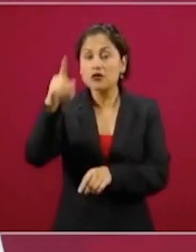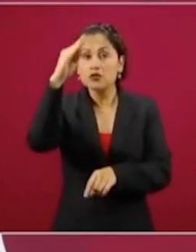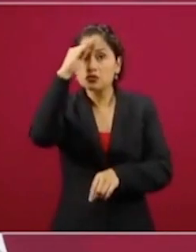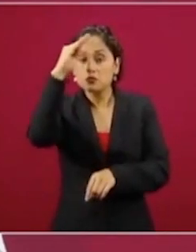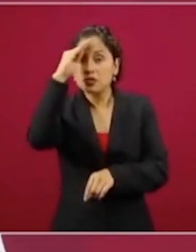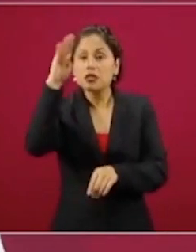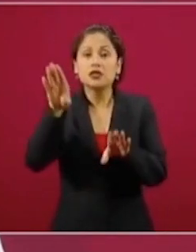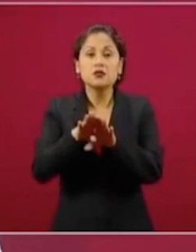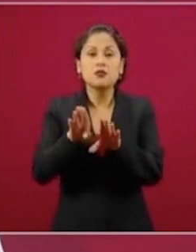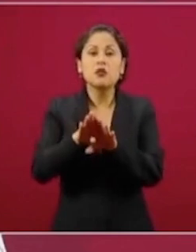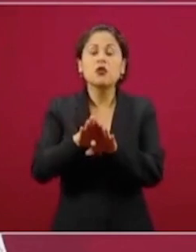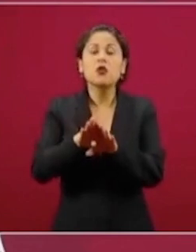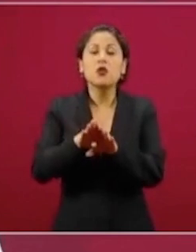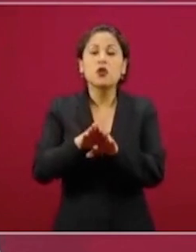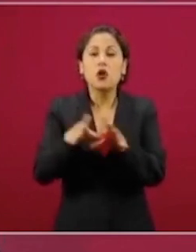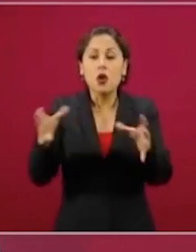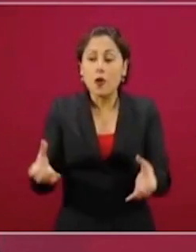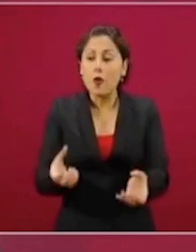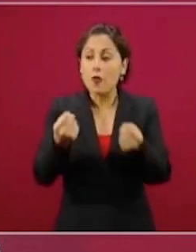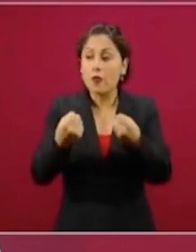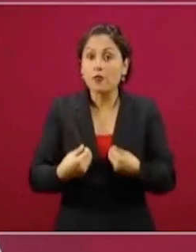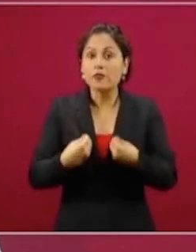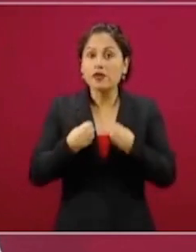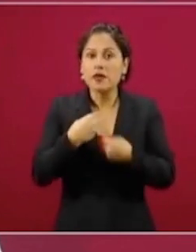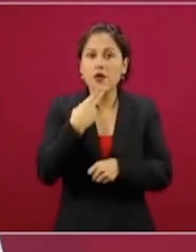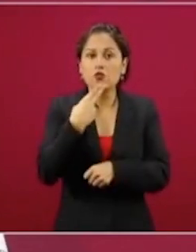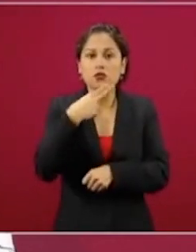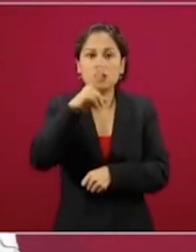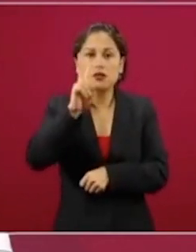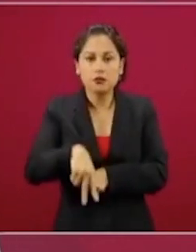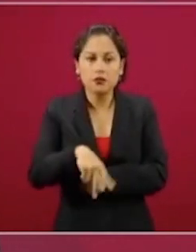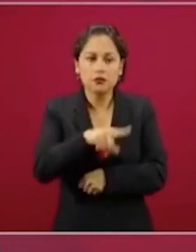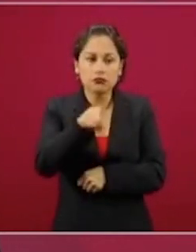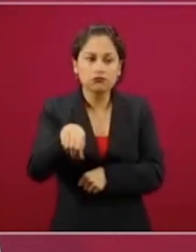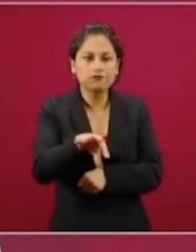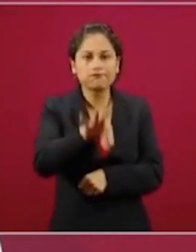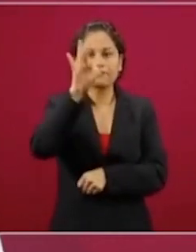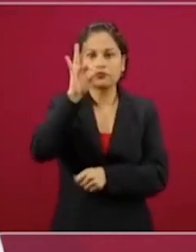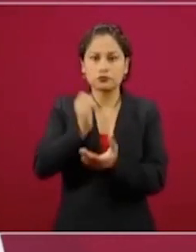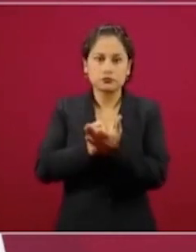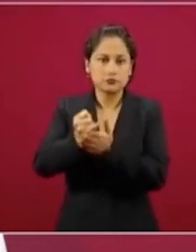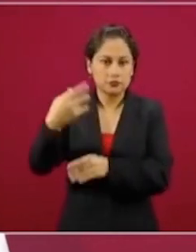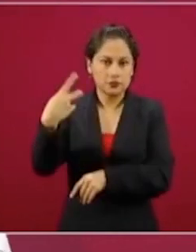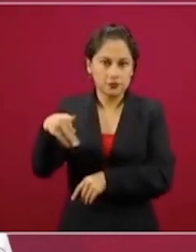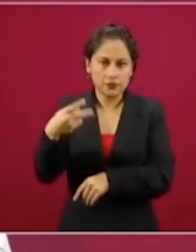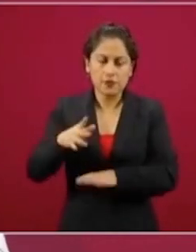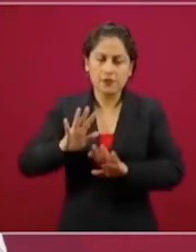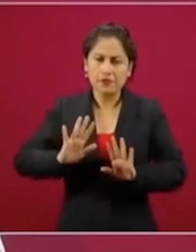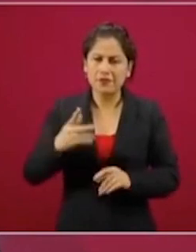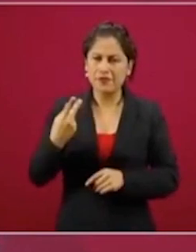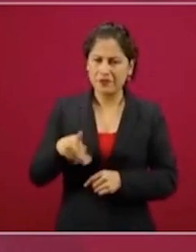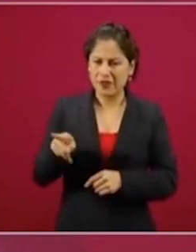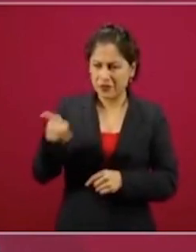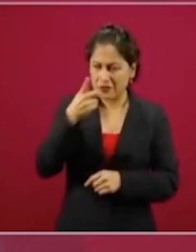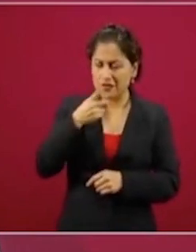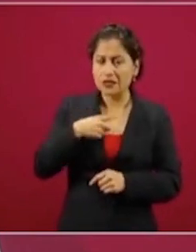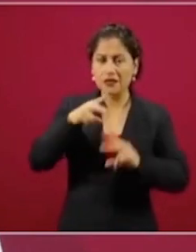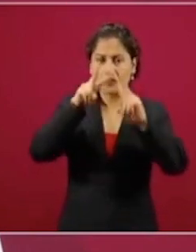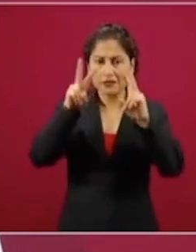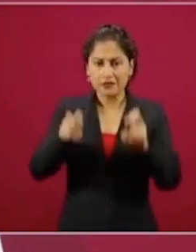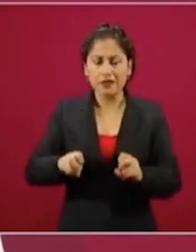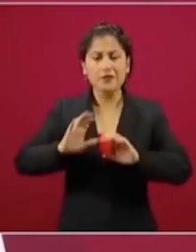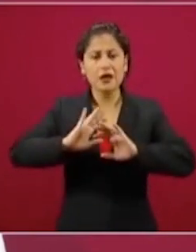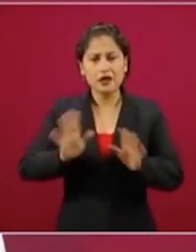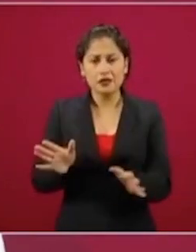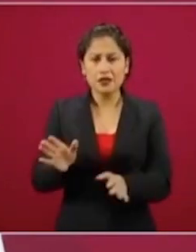que es lo que puede servir para poder atender. Pero es un tema que, como usted ha mencionado, la Función Pública